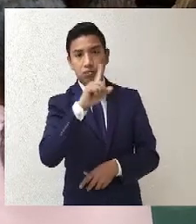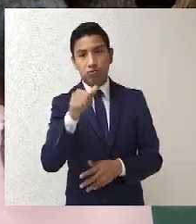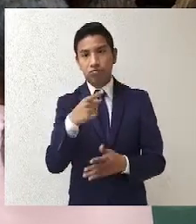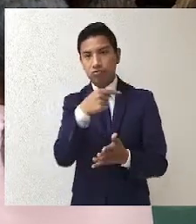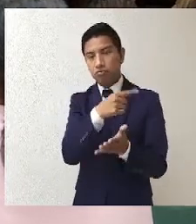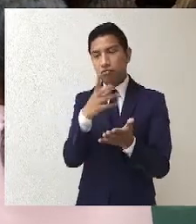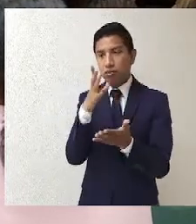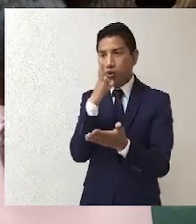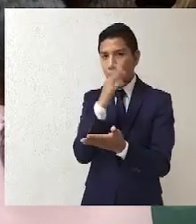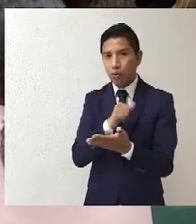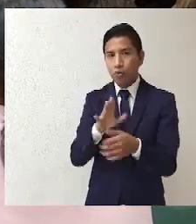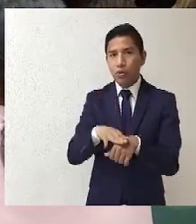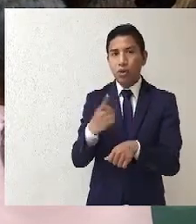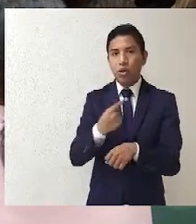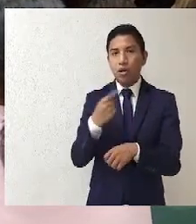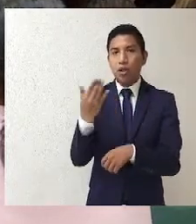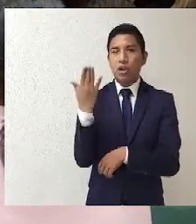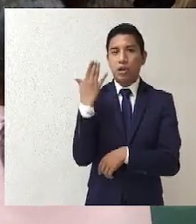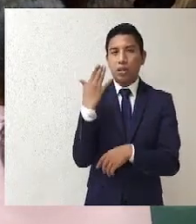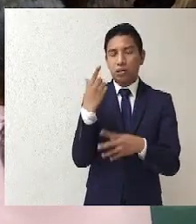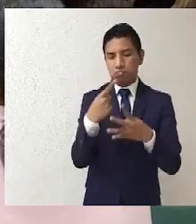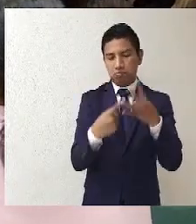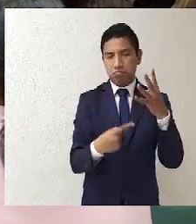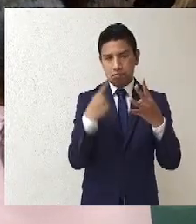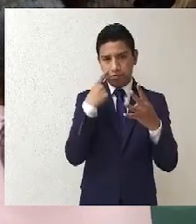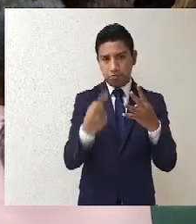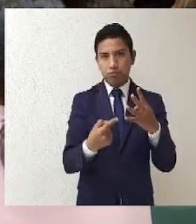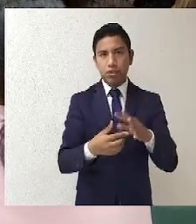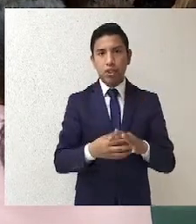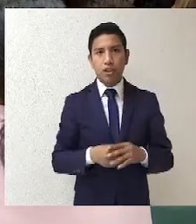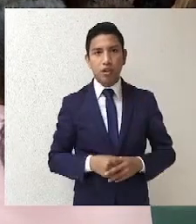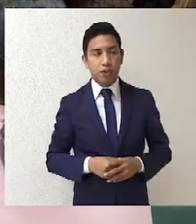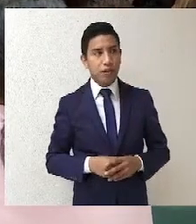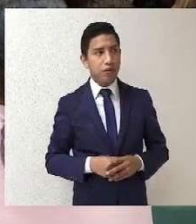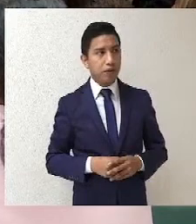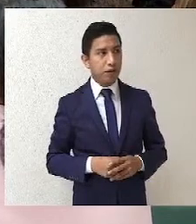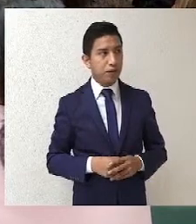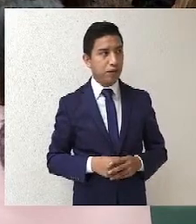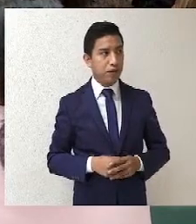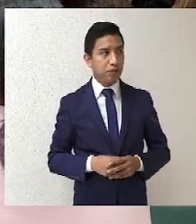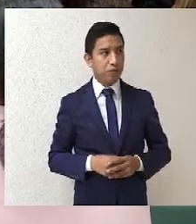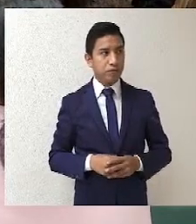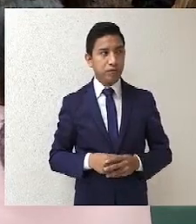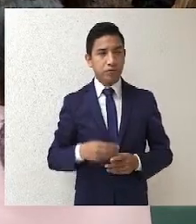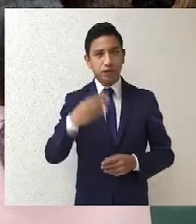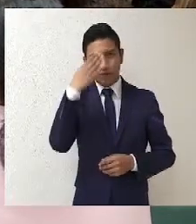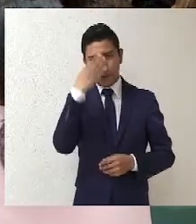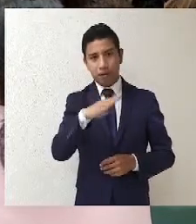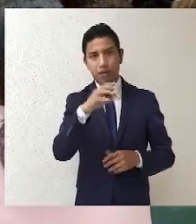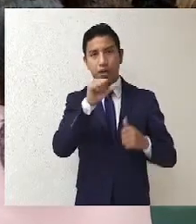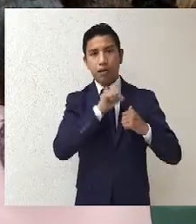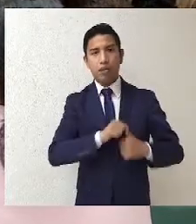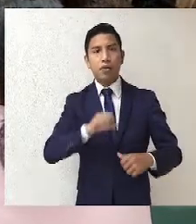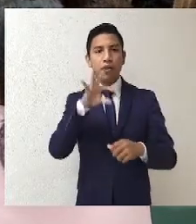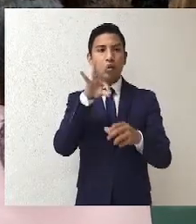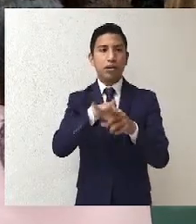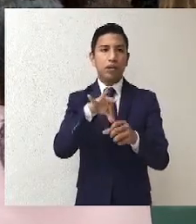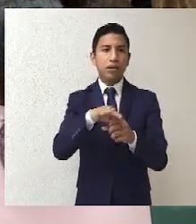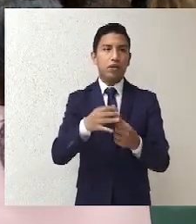-Durango por las razones siguientes. Como ustedes saben, sobre todo las autoridades electorales,